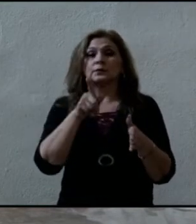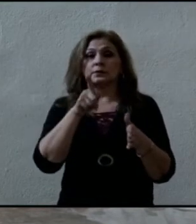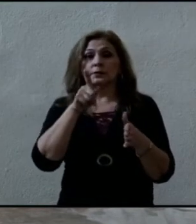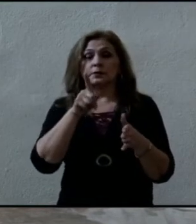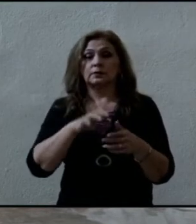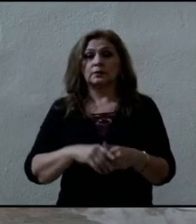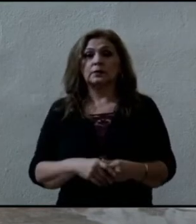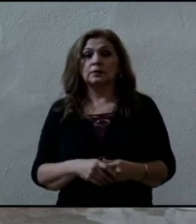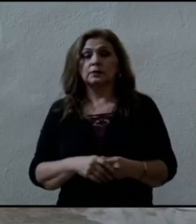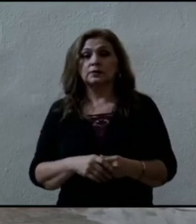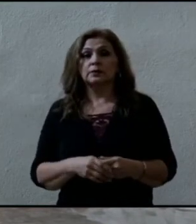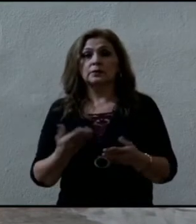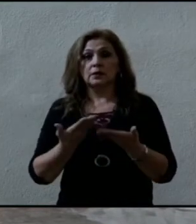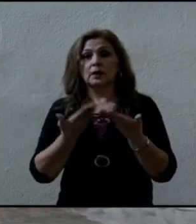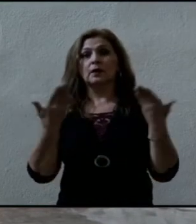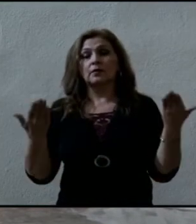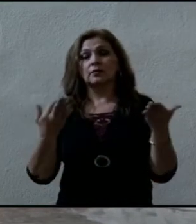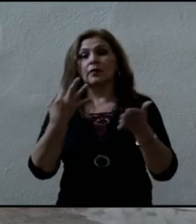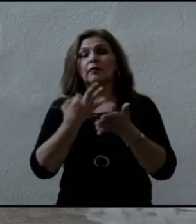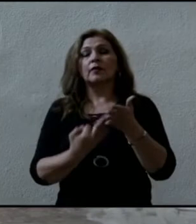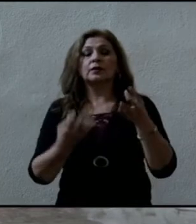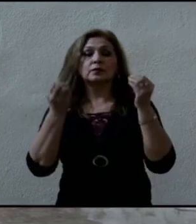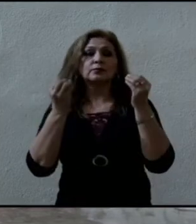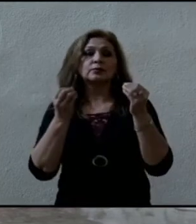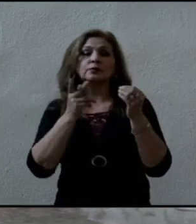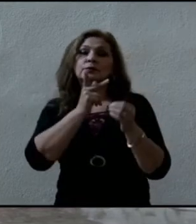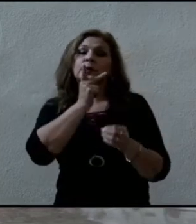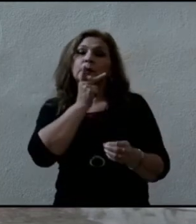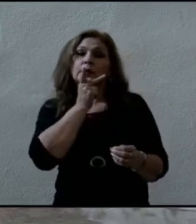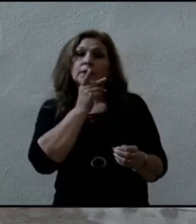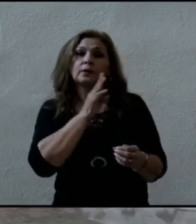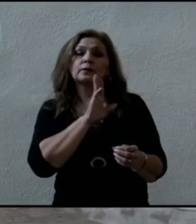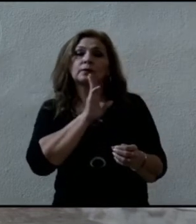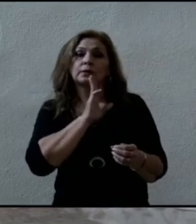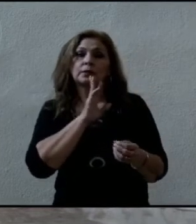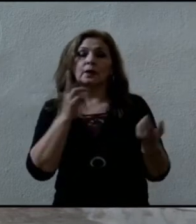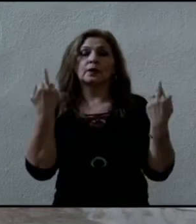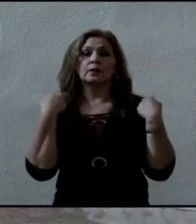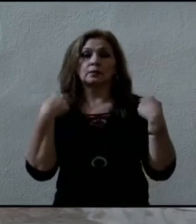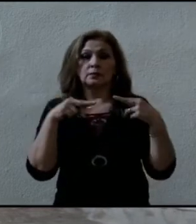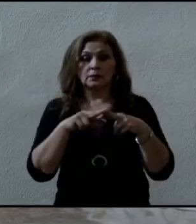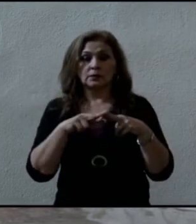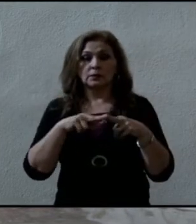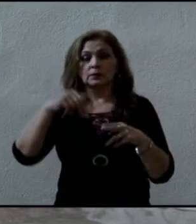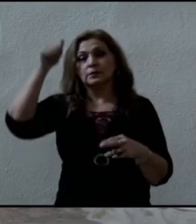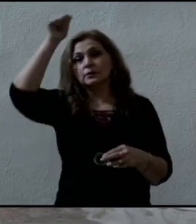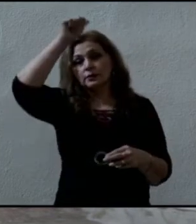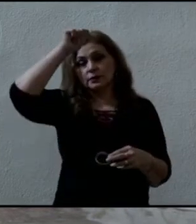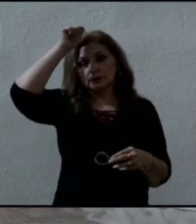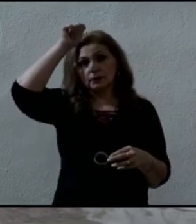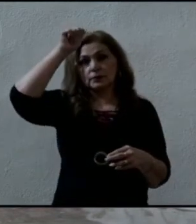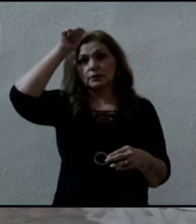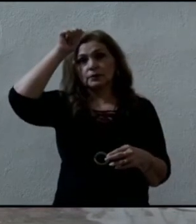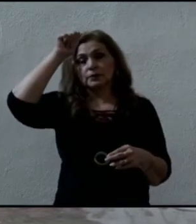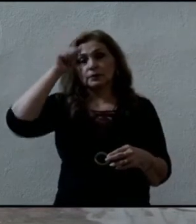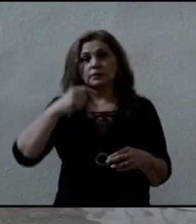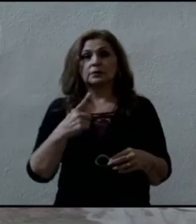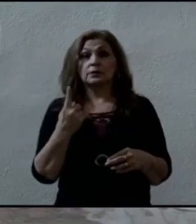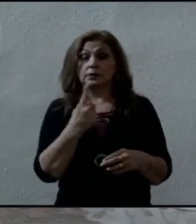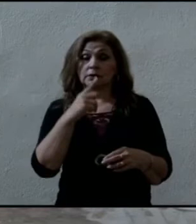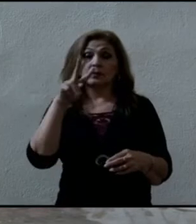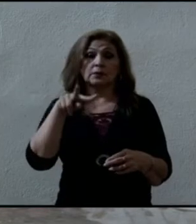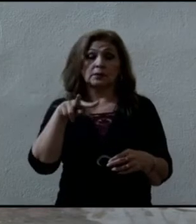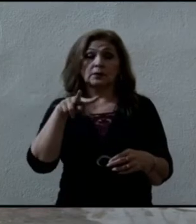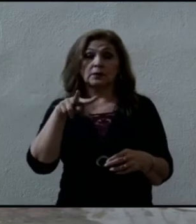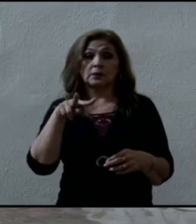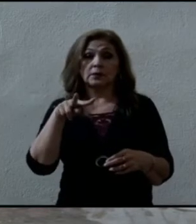hacen falta papás, maestros, sacerdotes, que convenzan